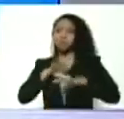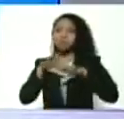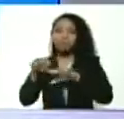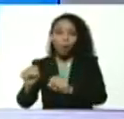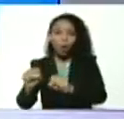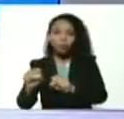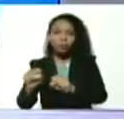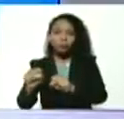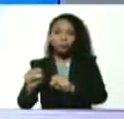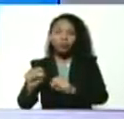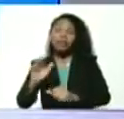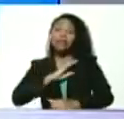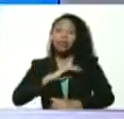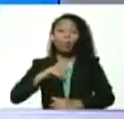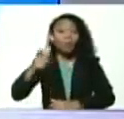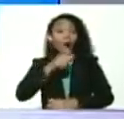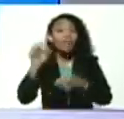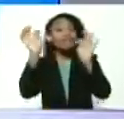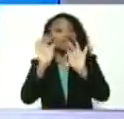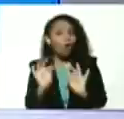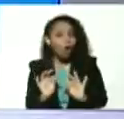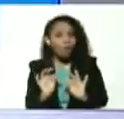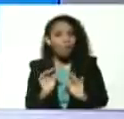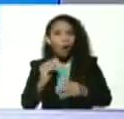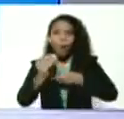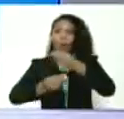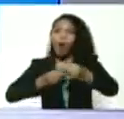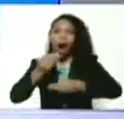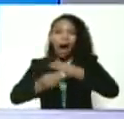y tenemos que buscar las vías para empoderar